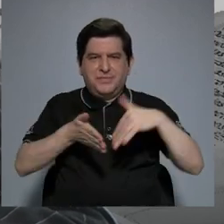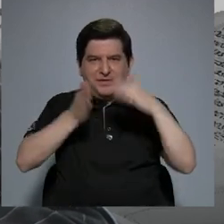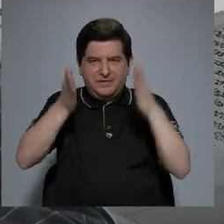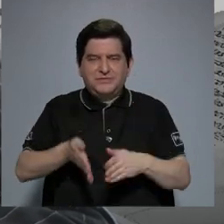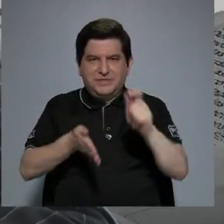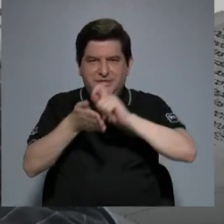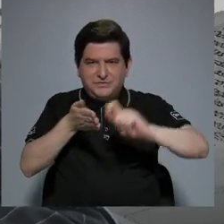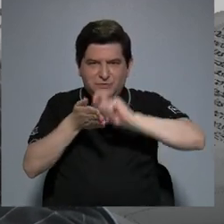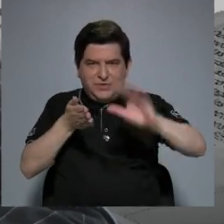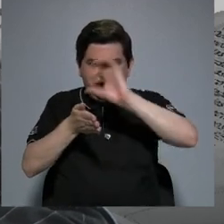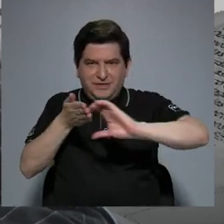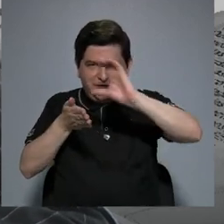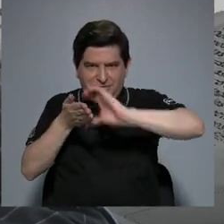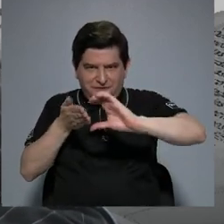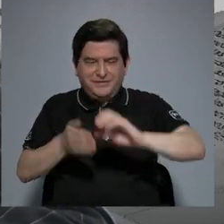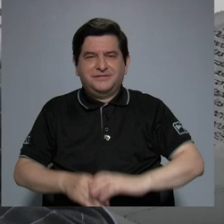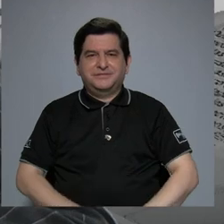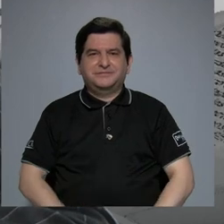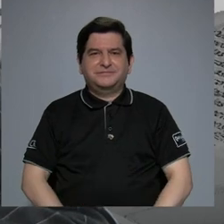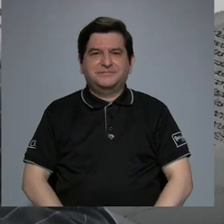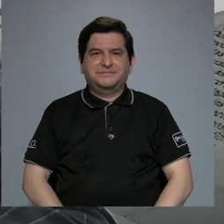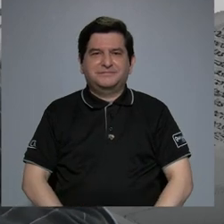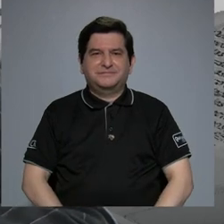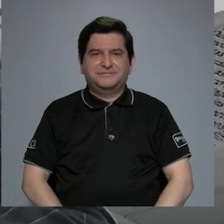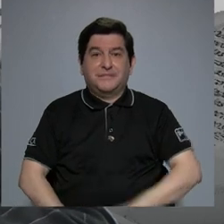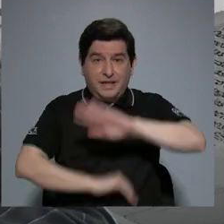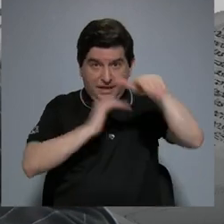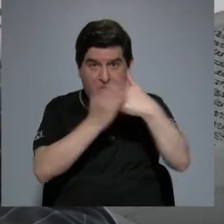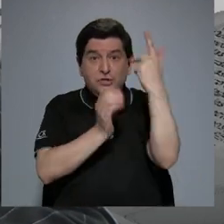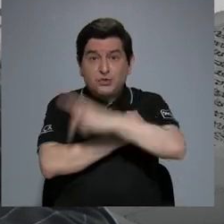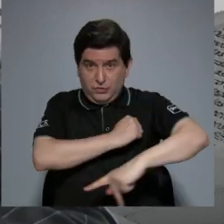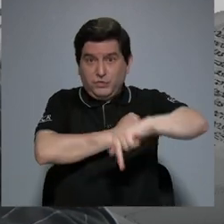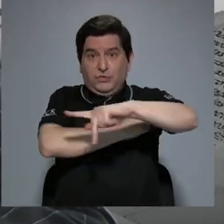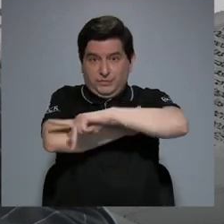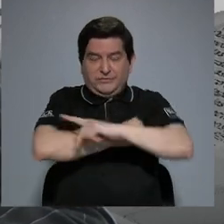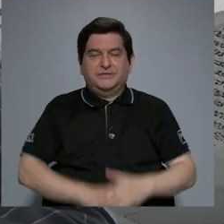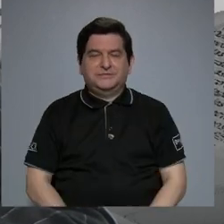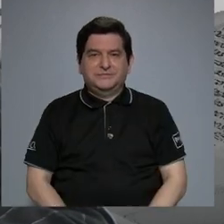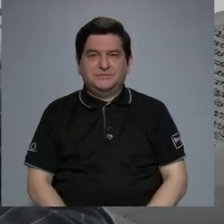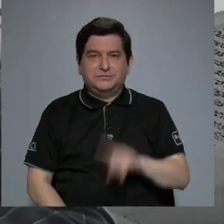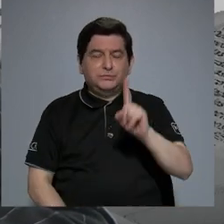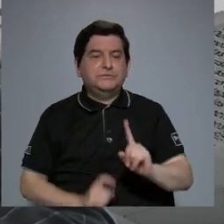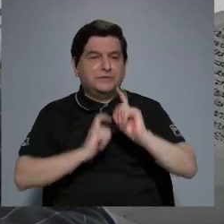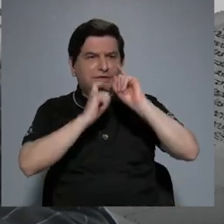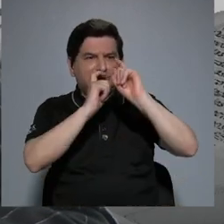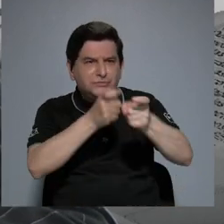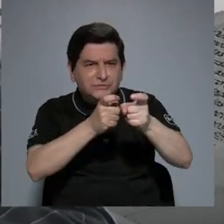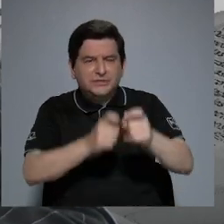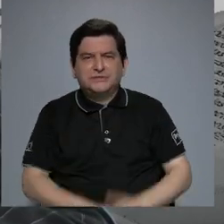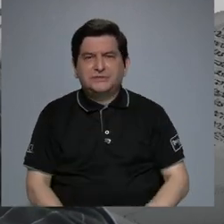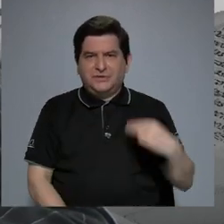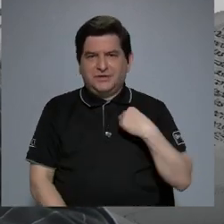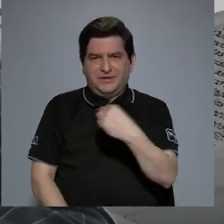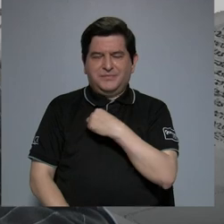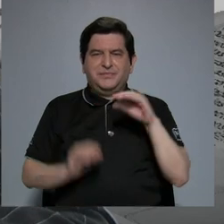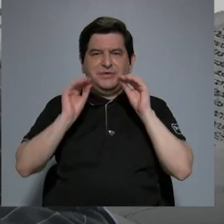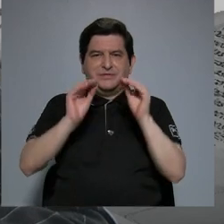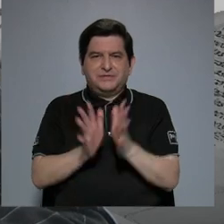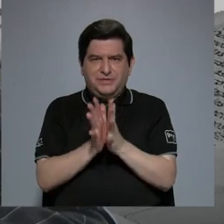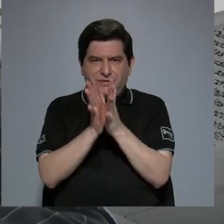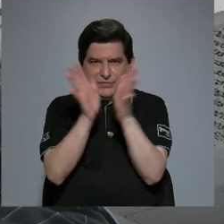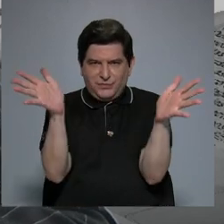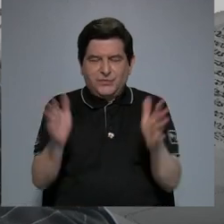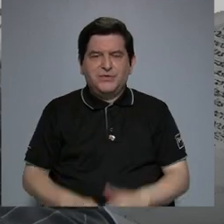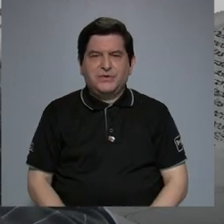estudiantes colegiales y escolares de todo el país. Es una donación al Ministerio de Educación